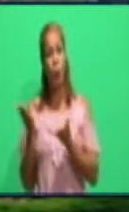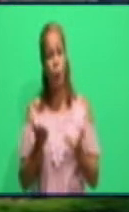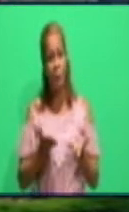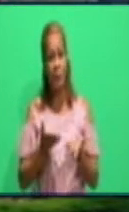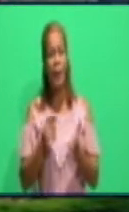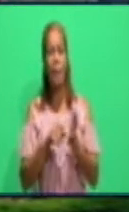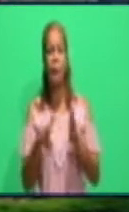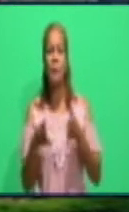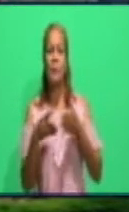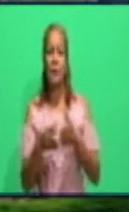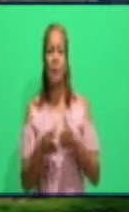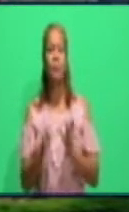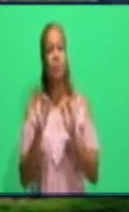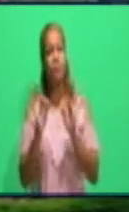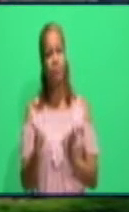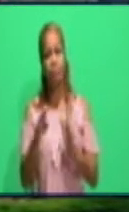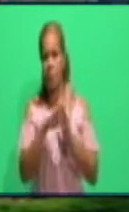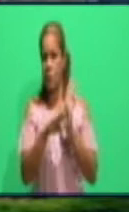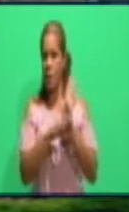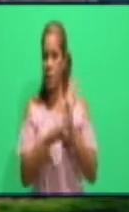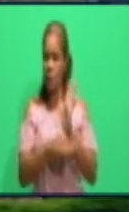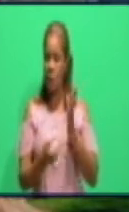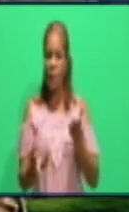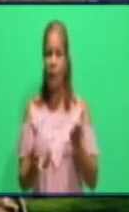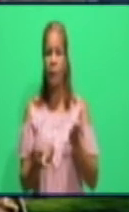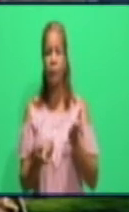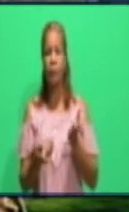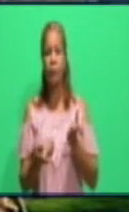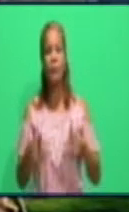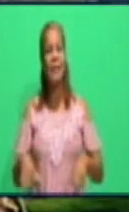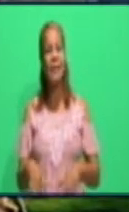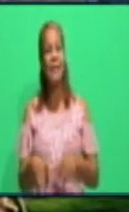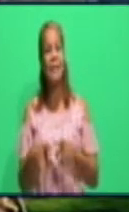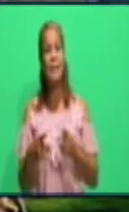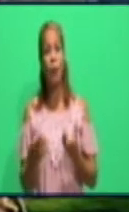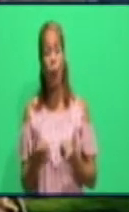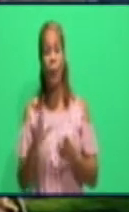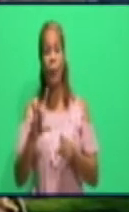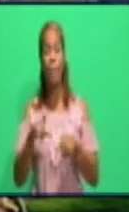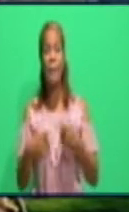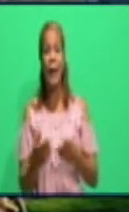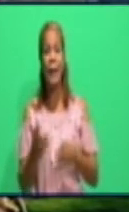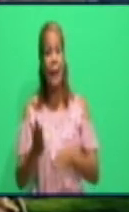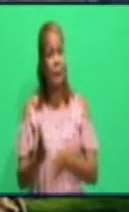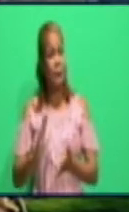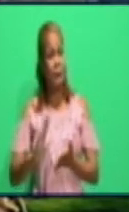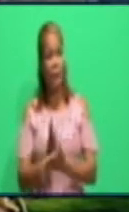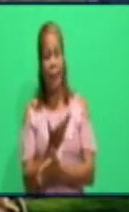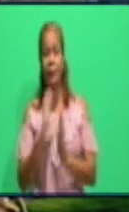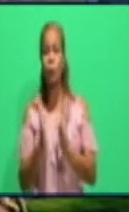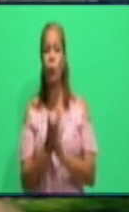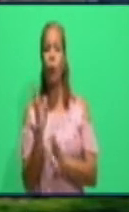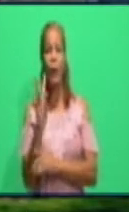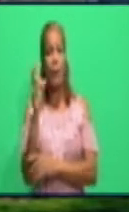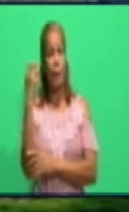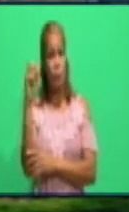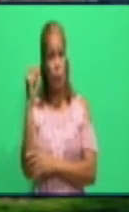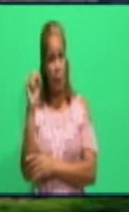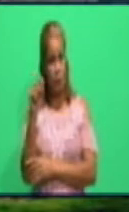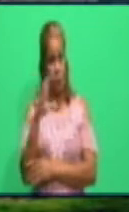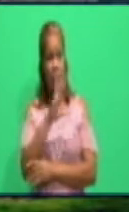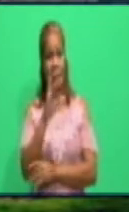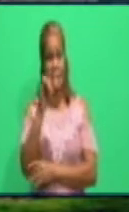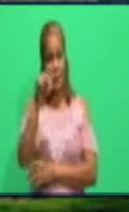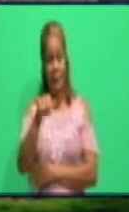muy puntual las medidas que se adoptan desde Comercio para evitar este tipo de violaciones de las cuales hacía referencia Héctor Cordero Hernández. Y lo otro,